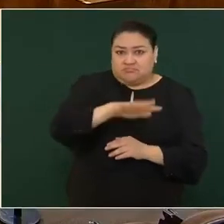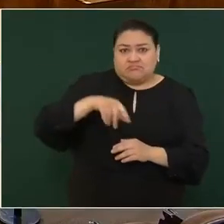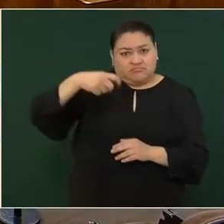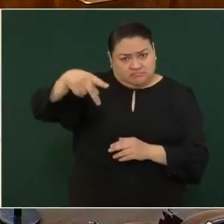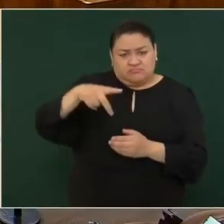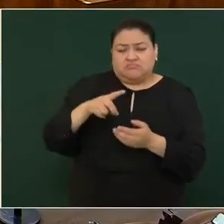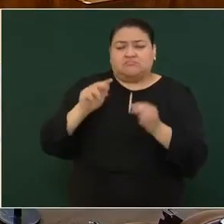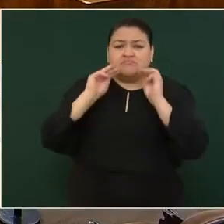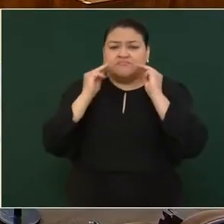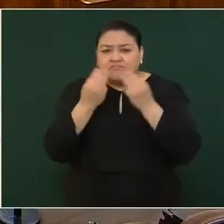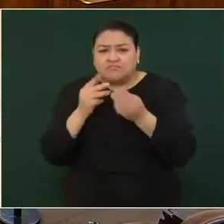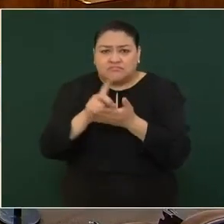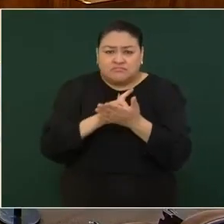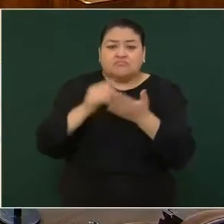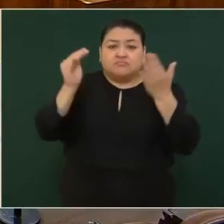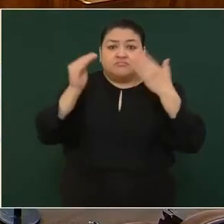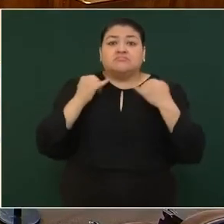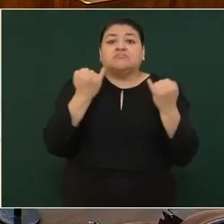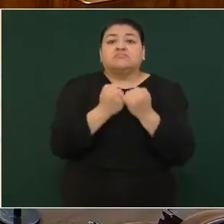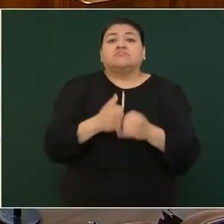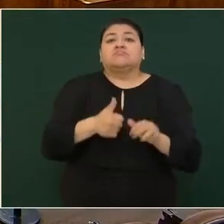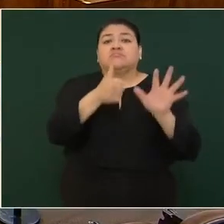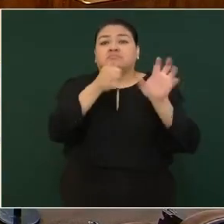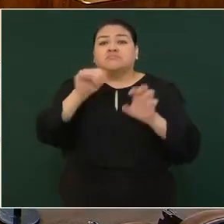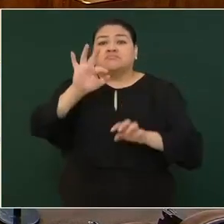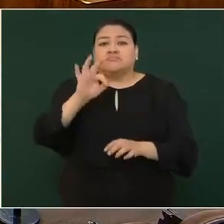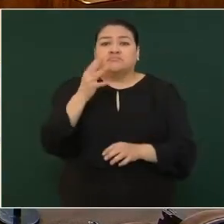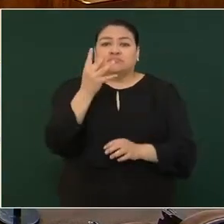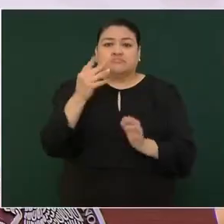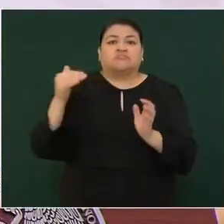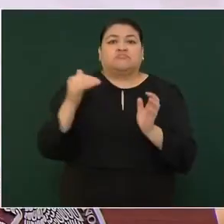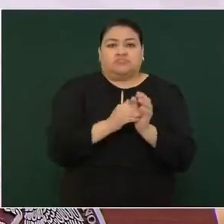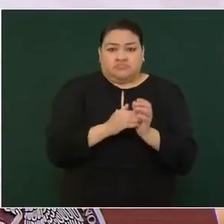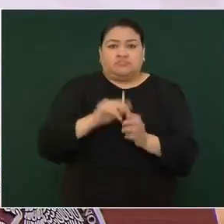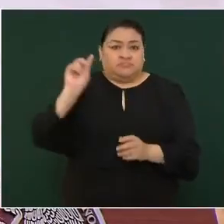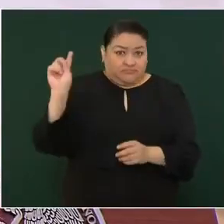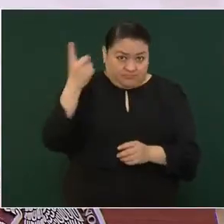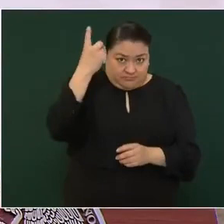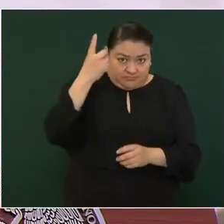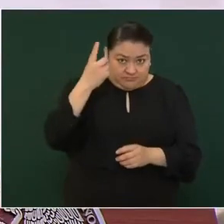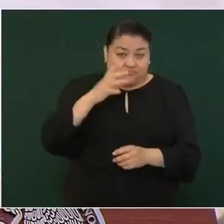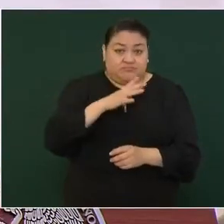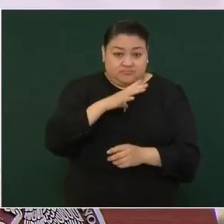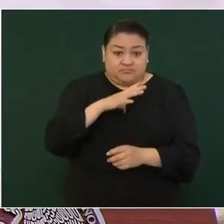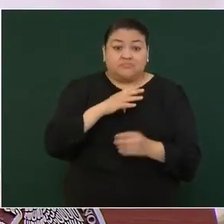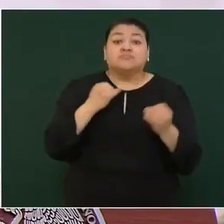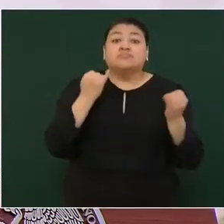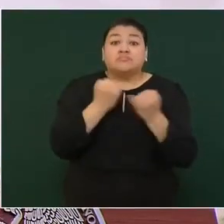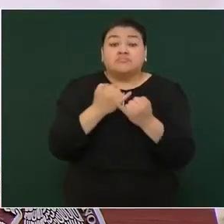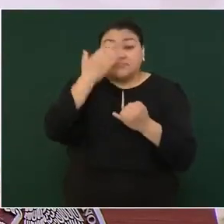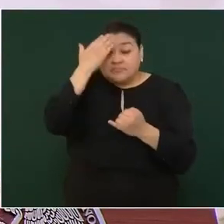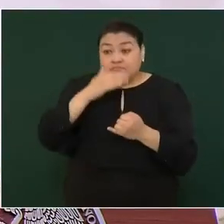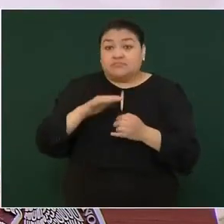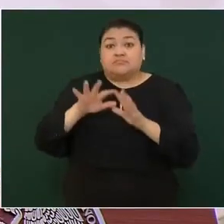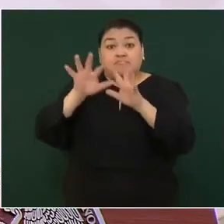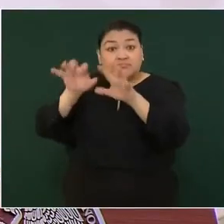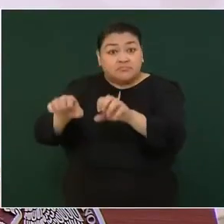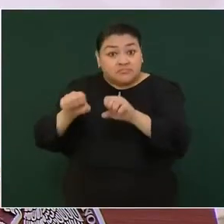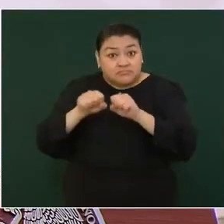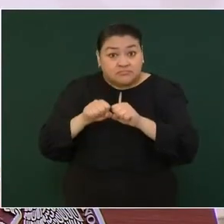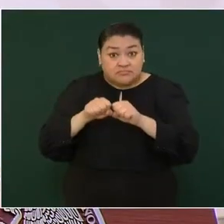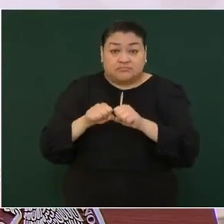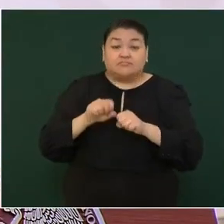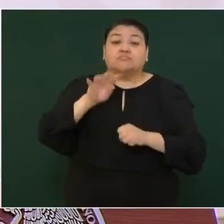así como 164 mil 680 dólares, y se han recuperado 19.2